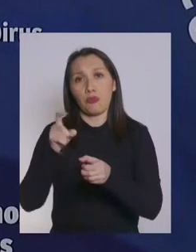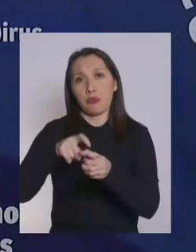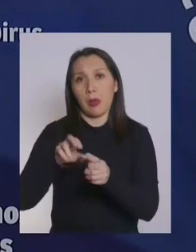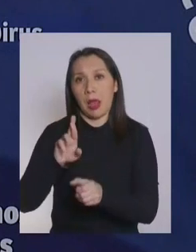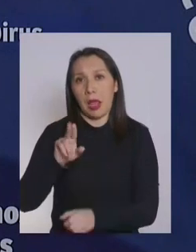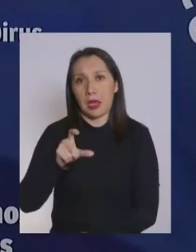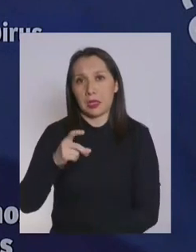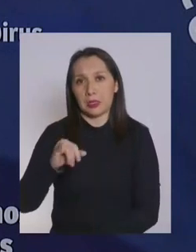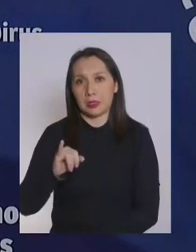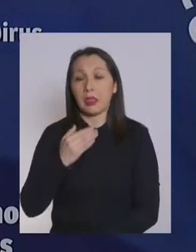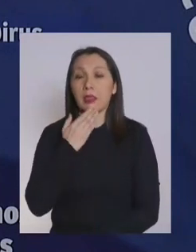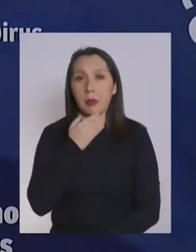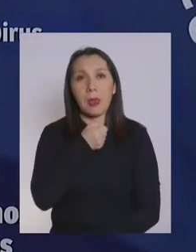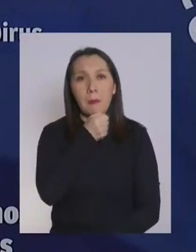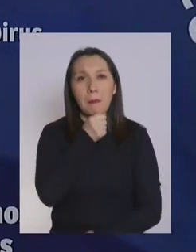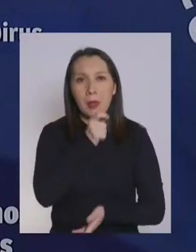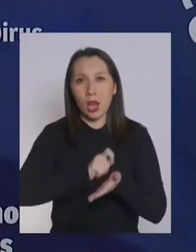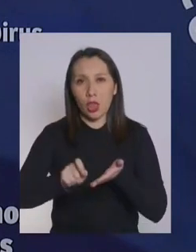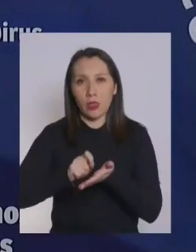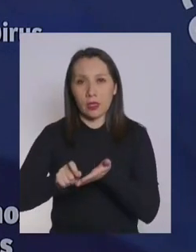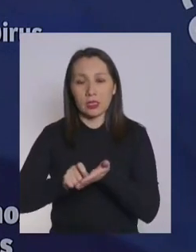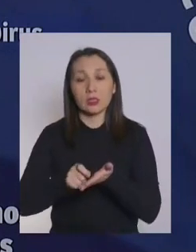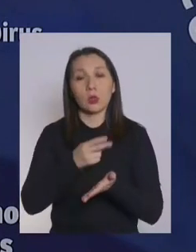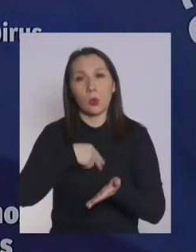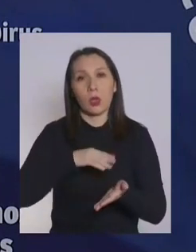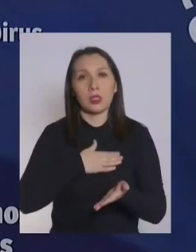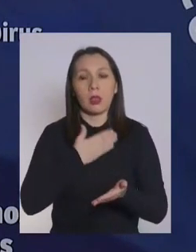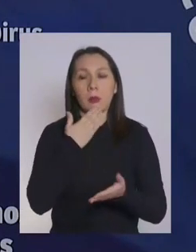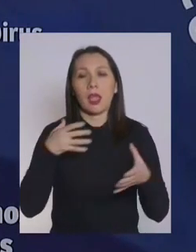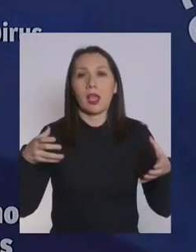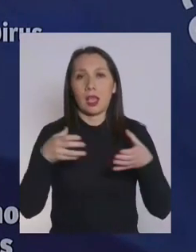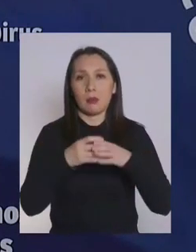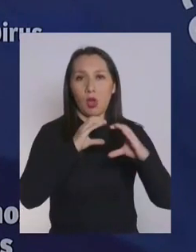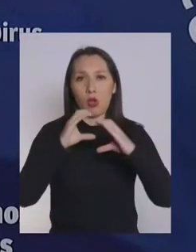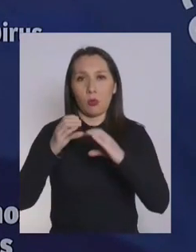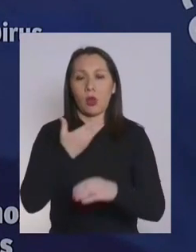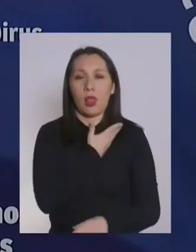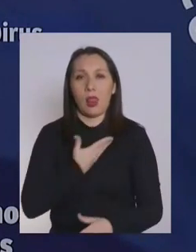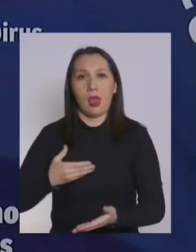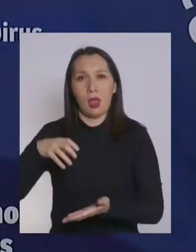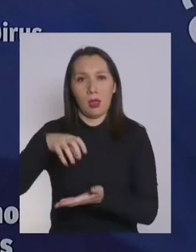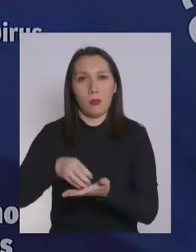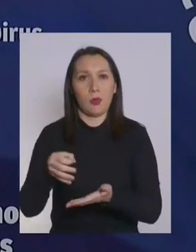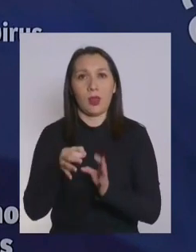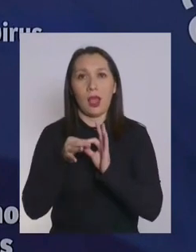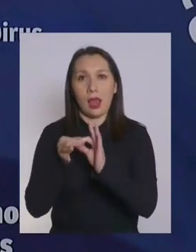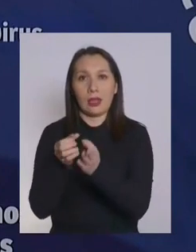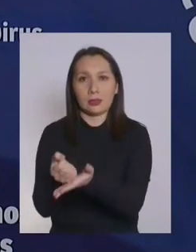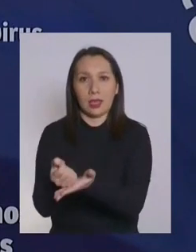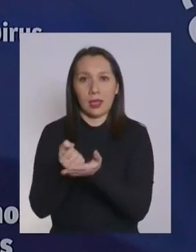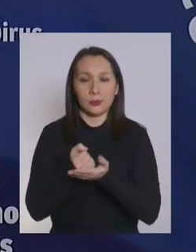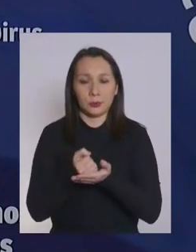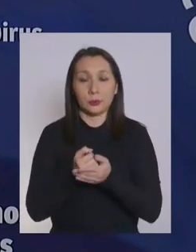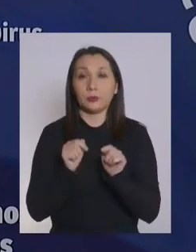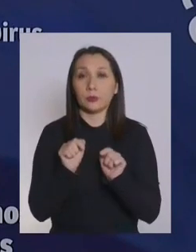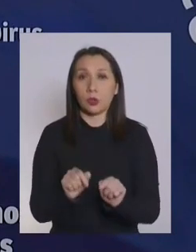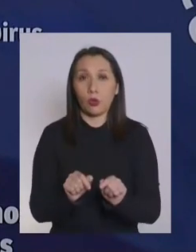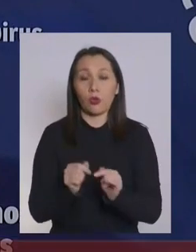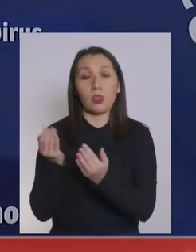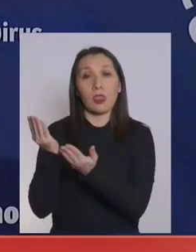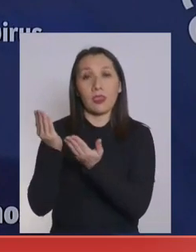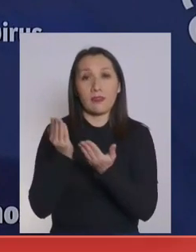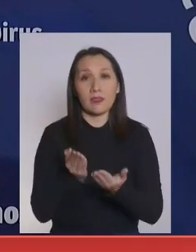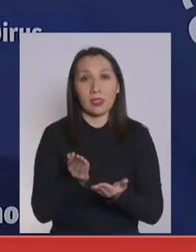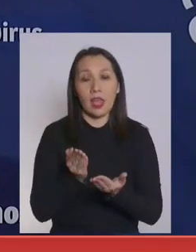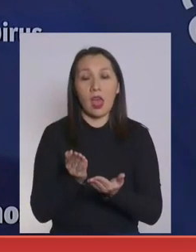Archie, y también a nuestros periodistas y al equipo comunicacional de La Moneda. Muchas gracias por su colaboración. Hoy día tenemos un